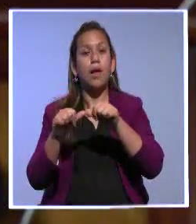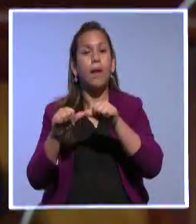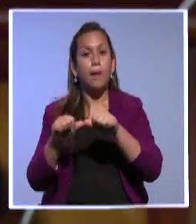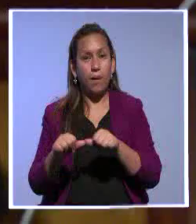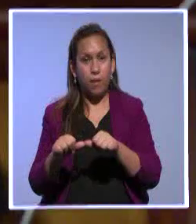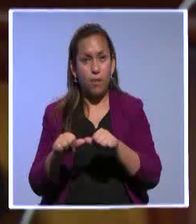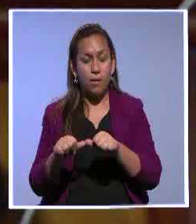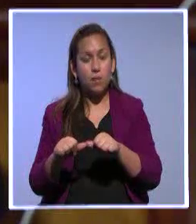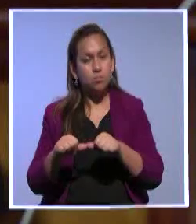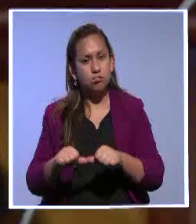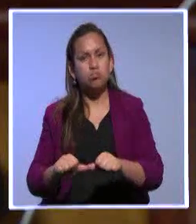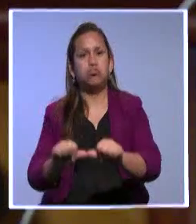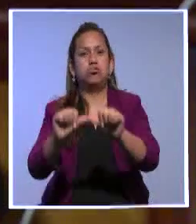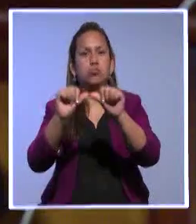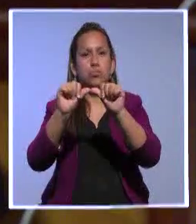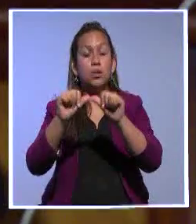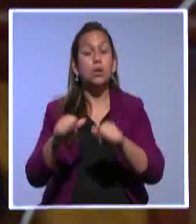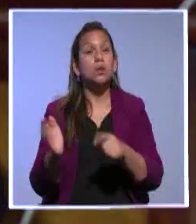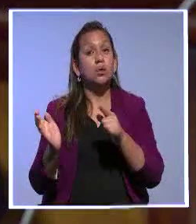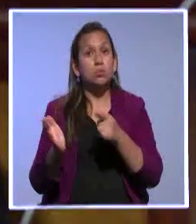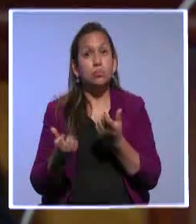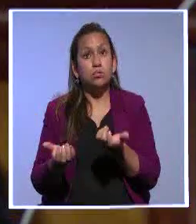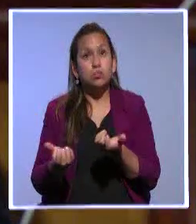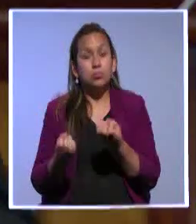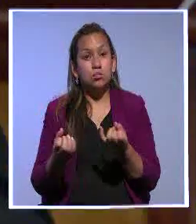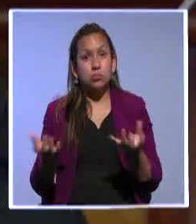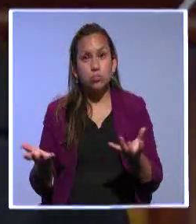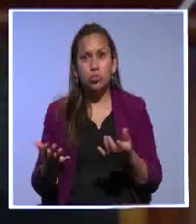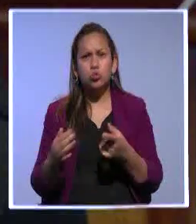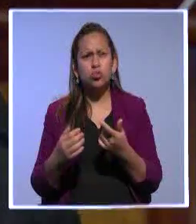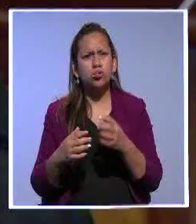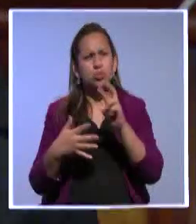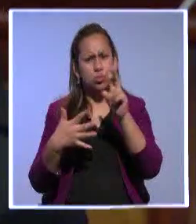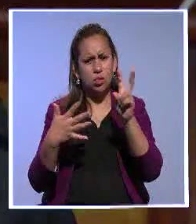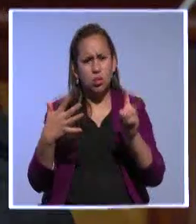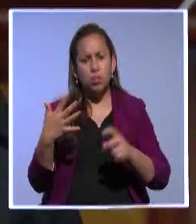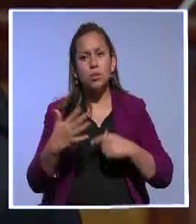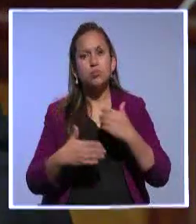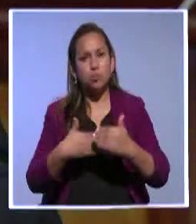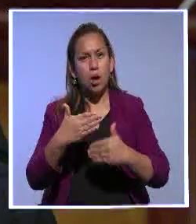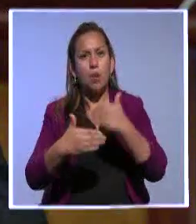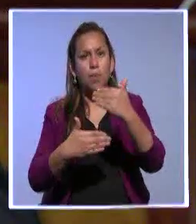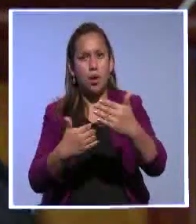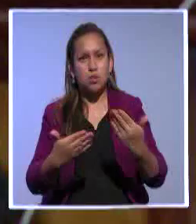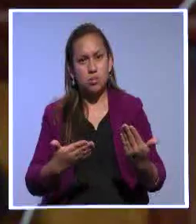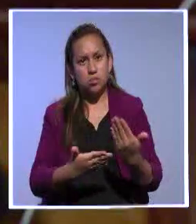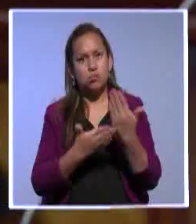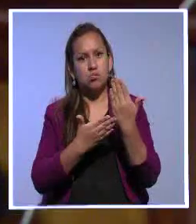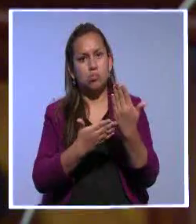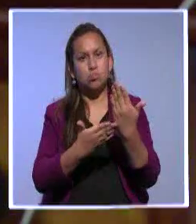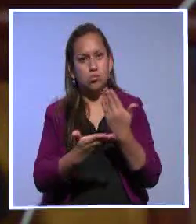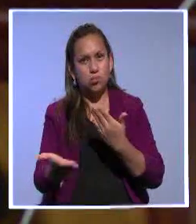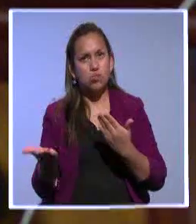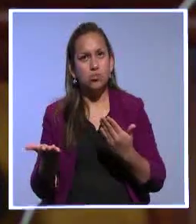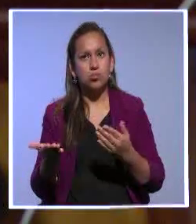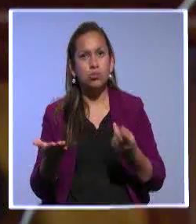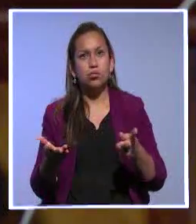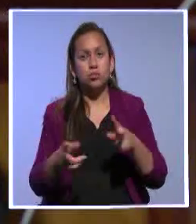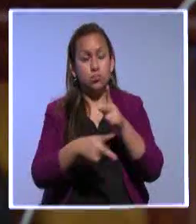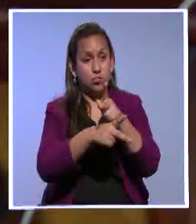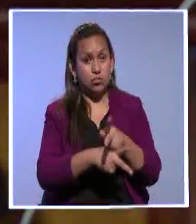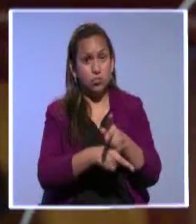creo que esta es una Constitución que en algunos temas recoge los avances modernos del constitucionalismo. Este tema de